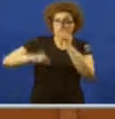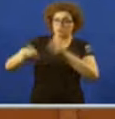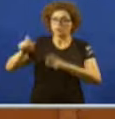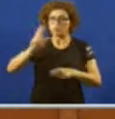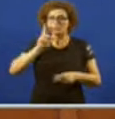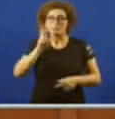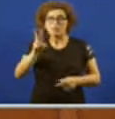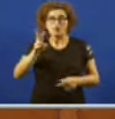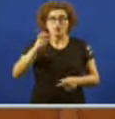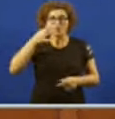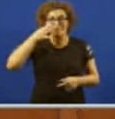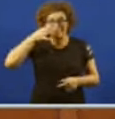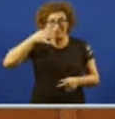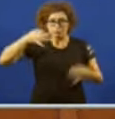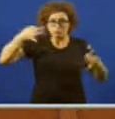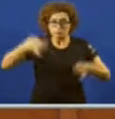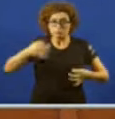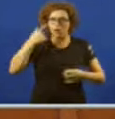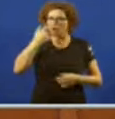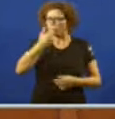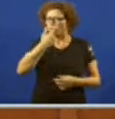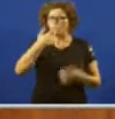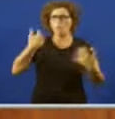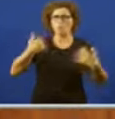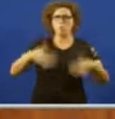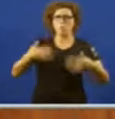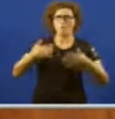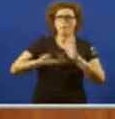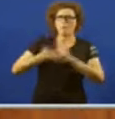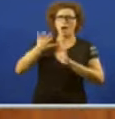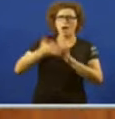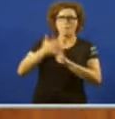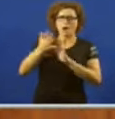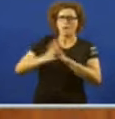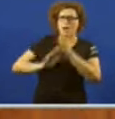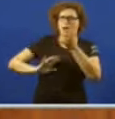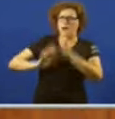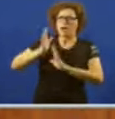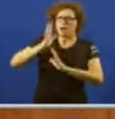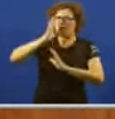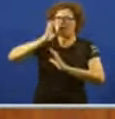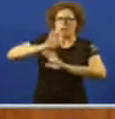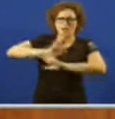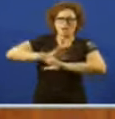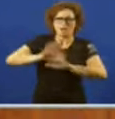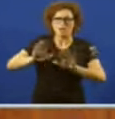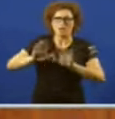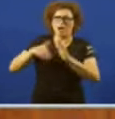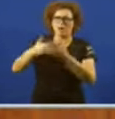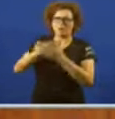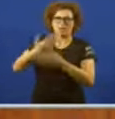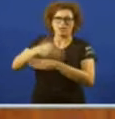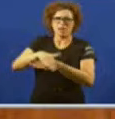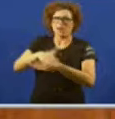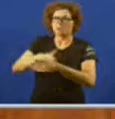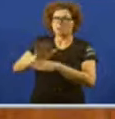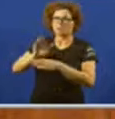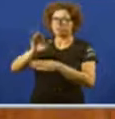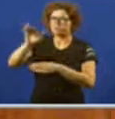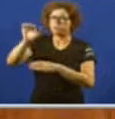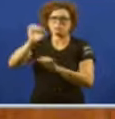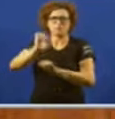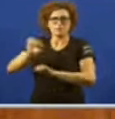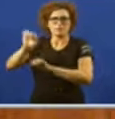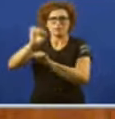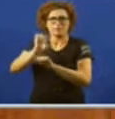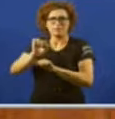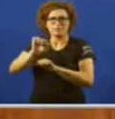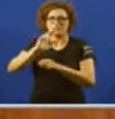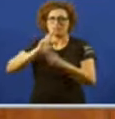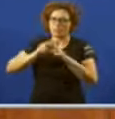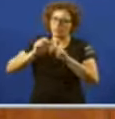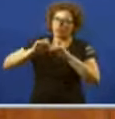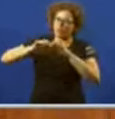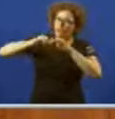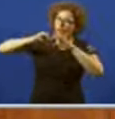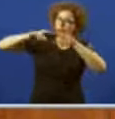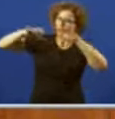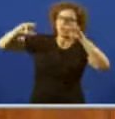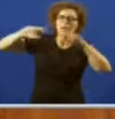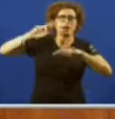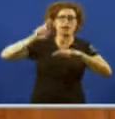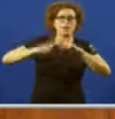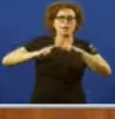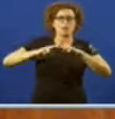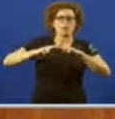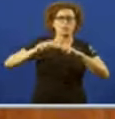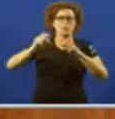Vían cos os propios ollos a magnitude da catástrofe E salían ás rúas e o monte ao defendero que de todos Un manto negro cubrió os nosos